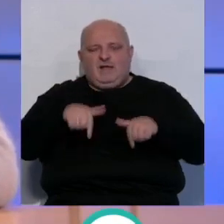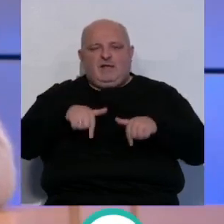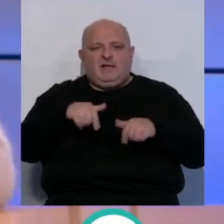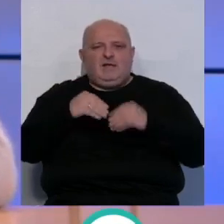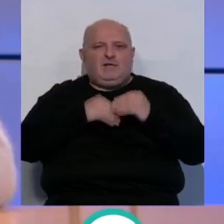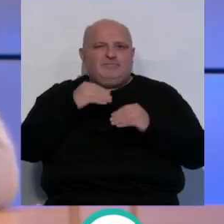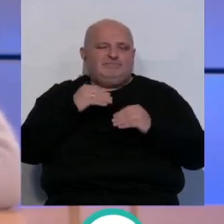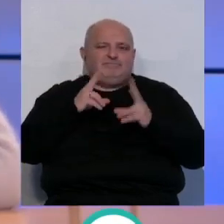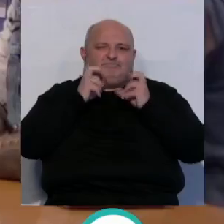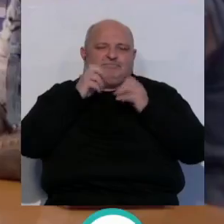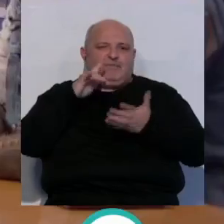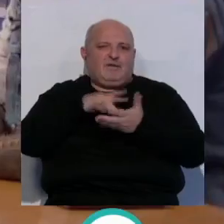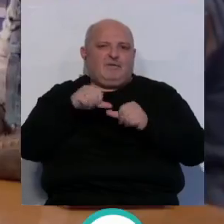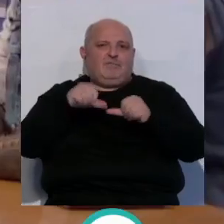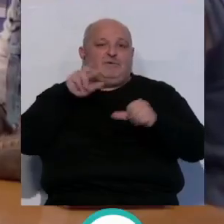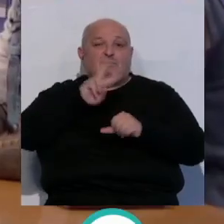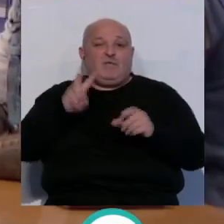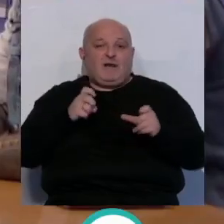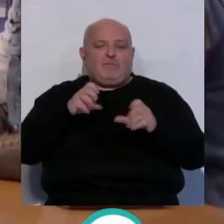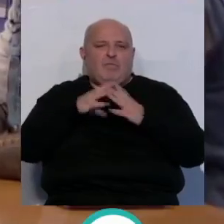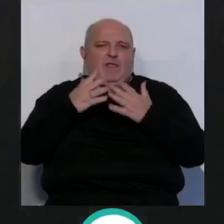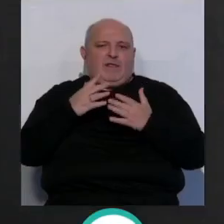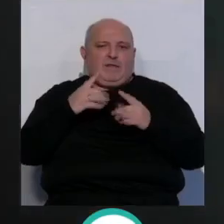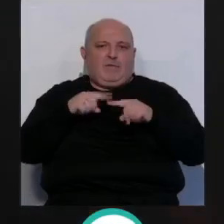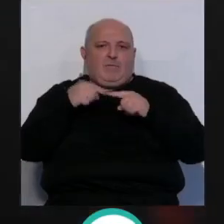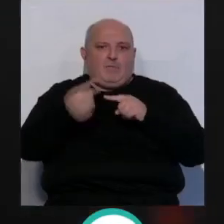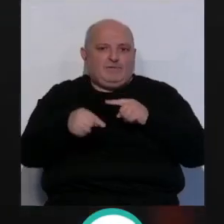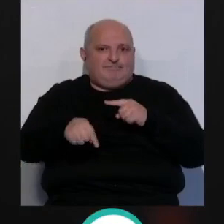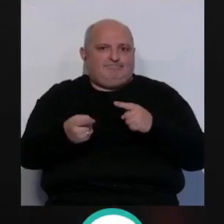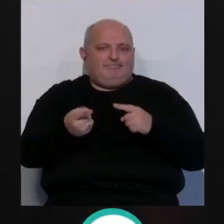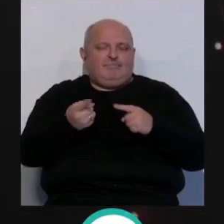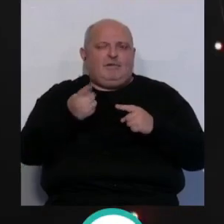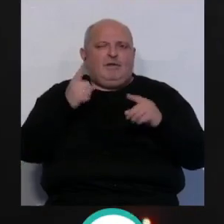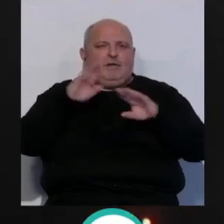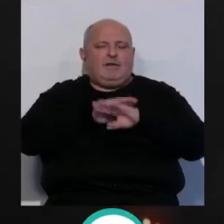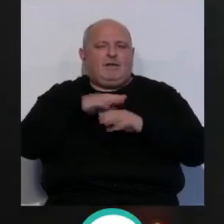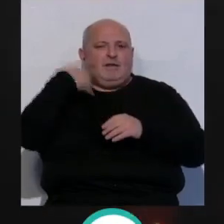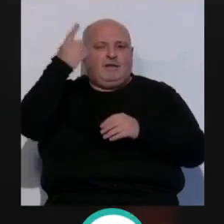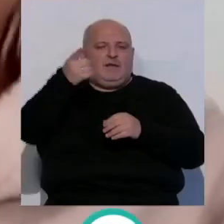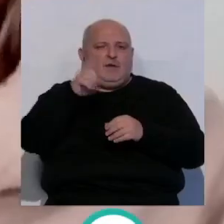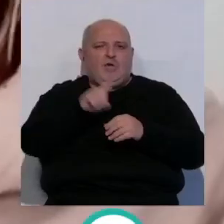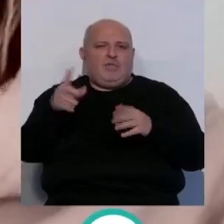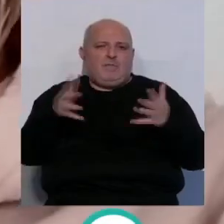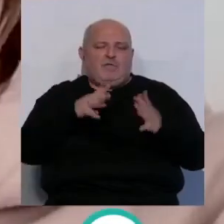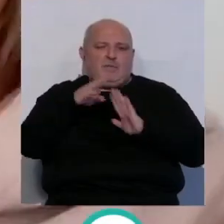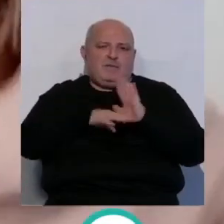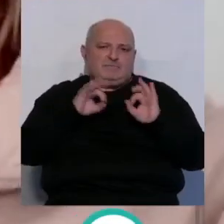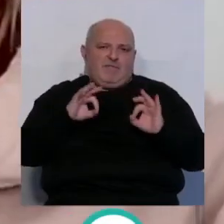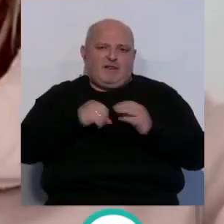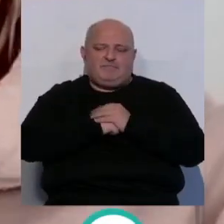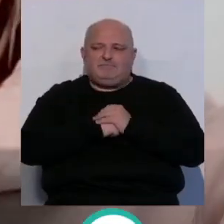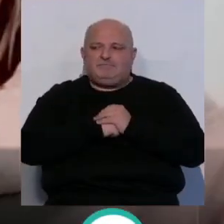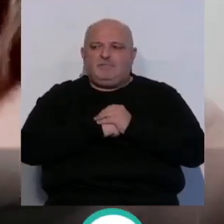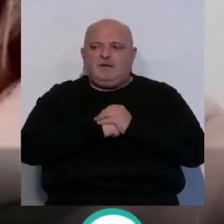conflicto en suelo europeo desde la Segunda Guerra Mundial, Palenque, que les ofreceremos el próximo 11 de marzo. Lo bueno es